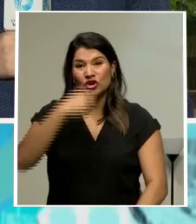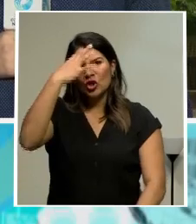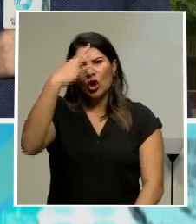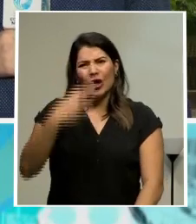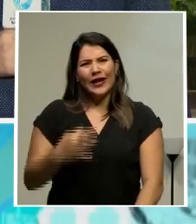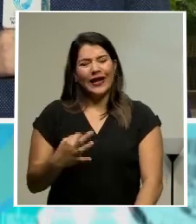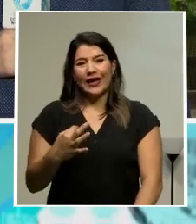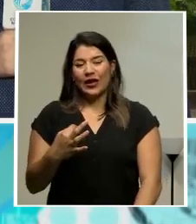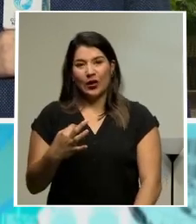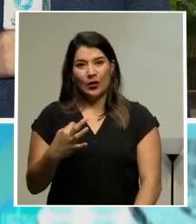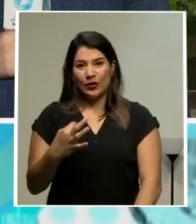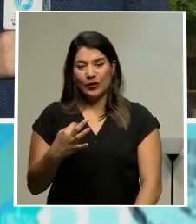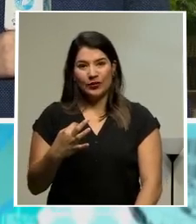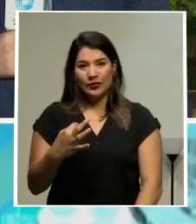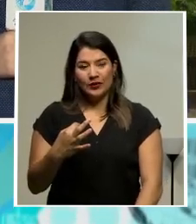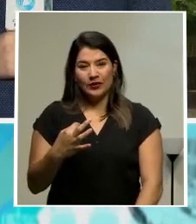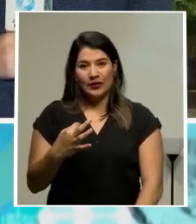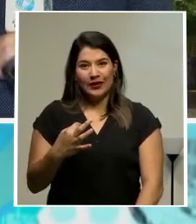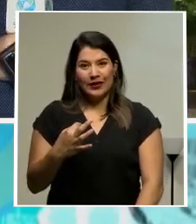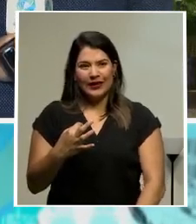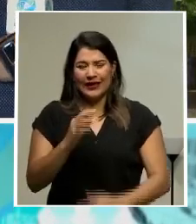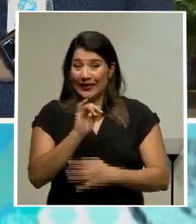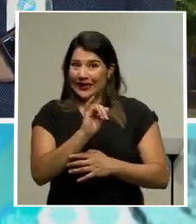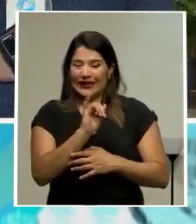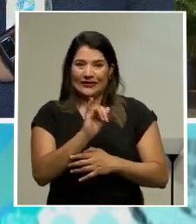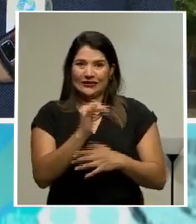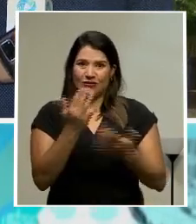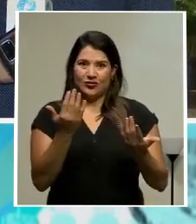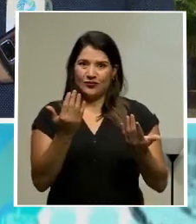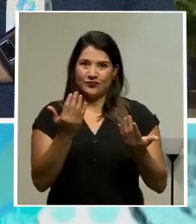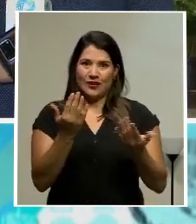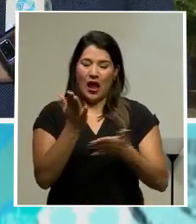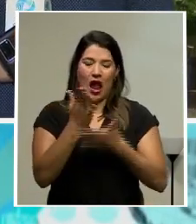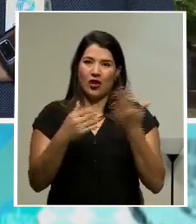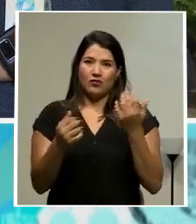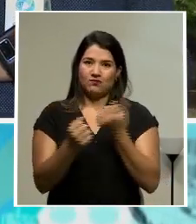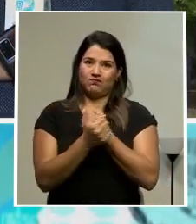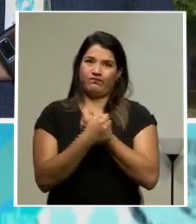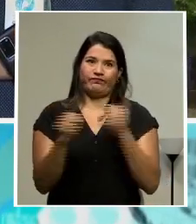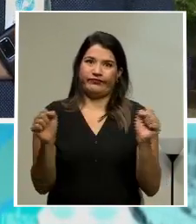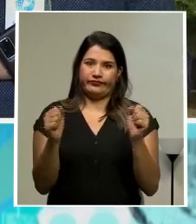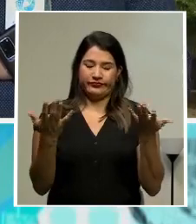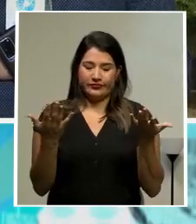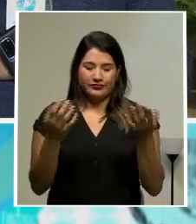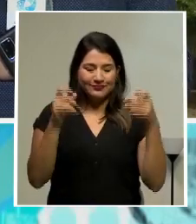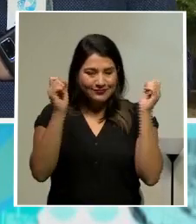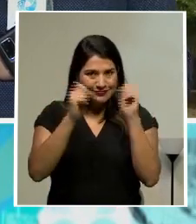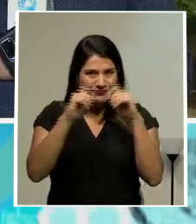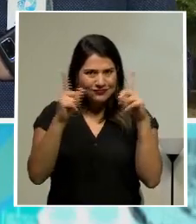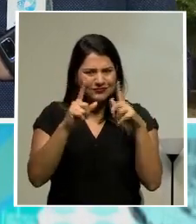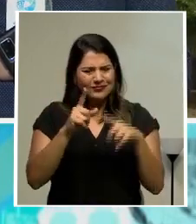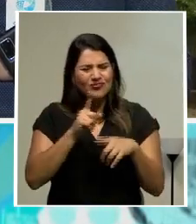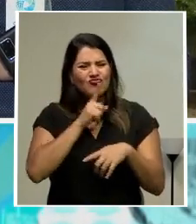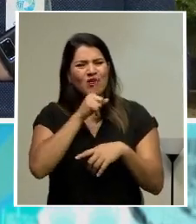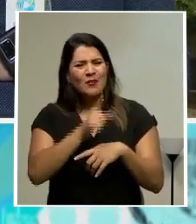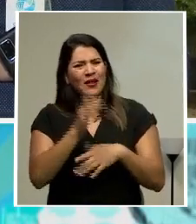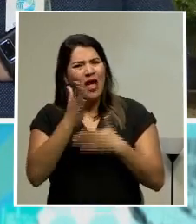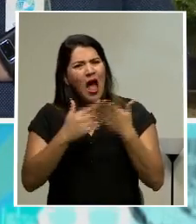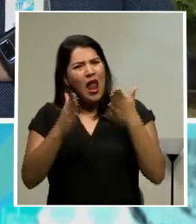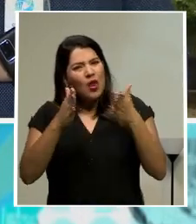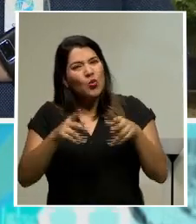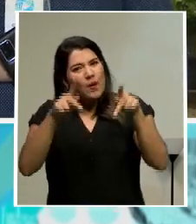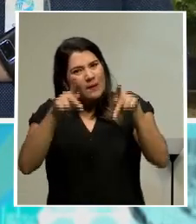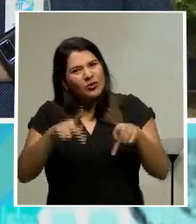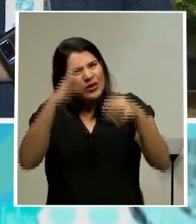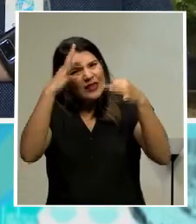el tope de lo que alguien se puede robar. Es impresionante realmente la capacidad